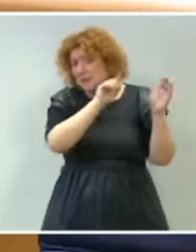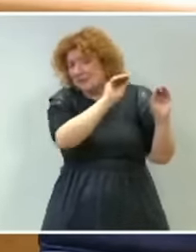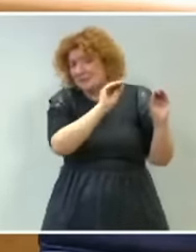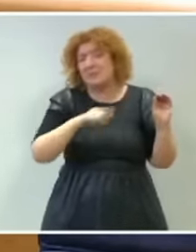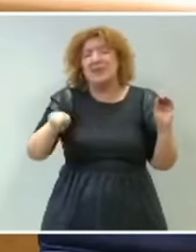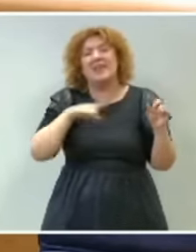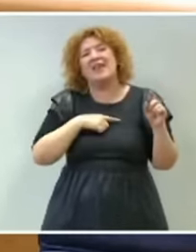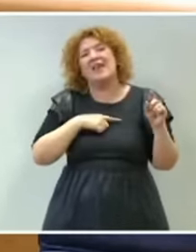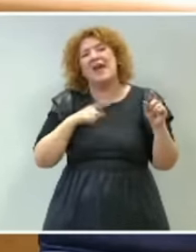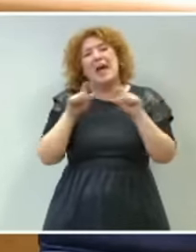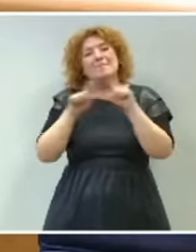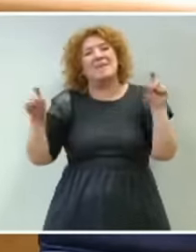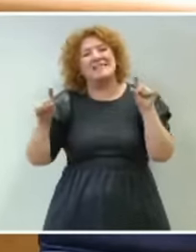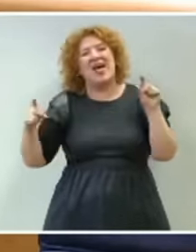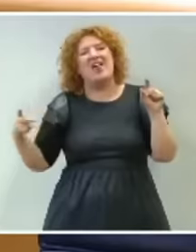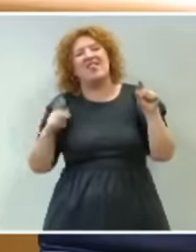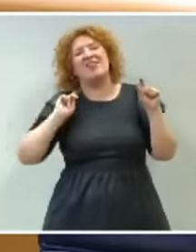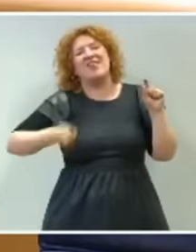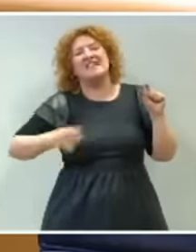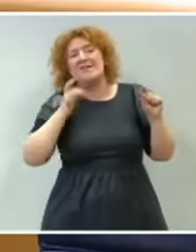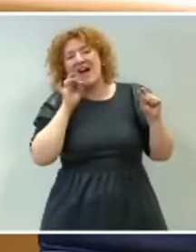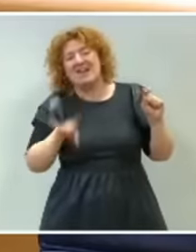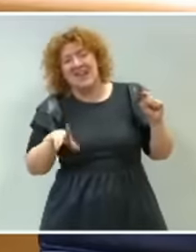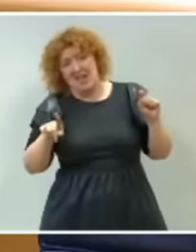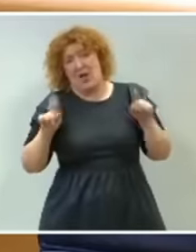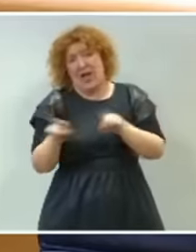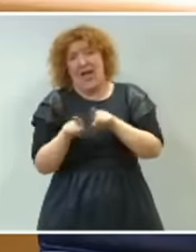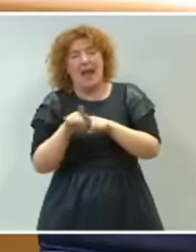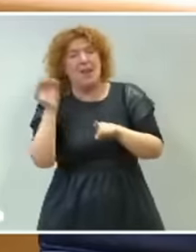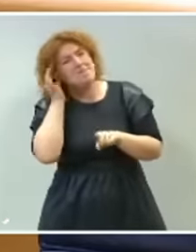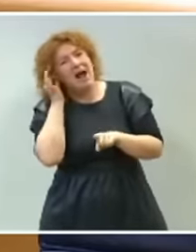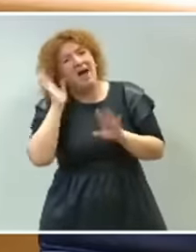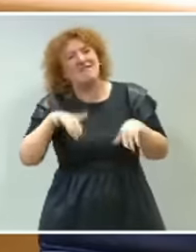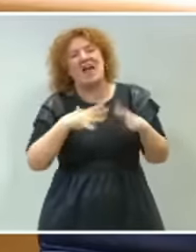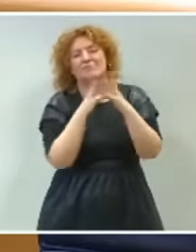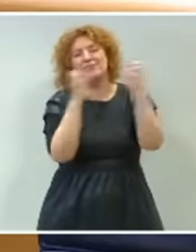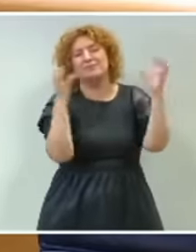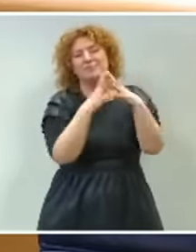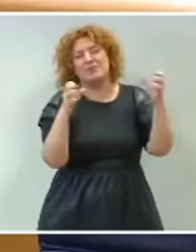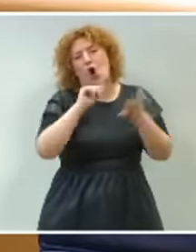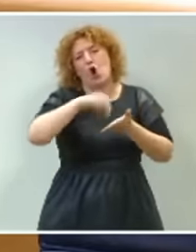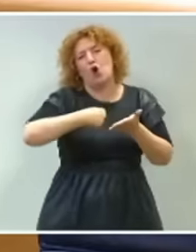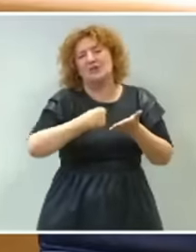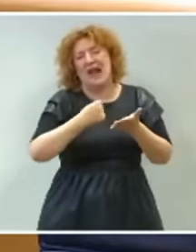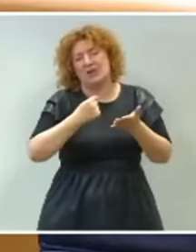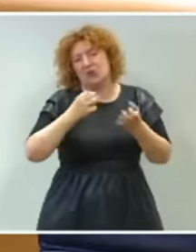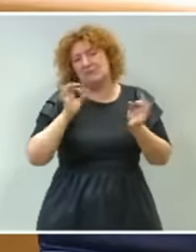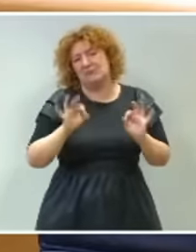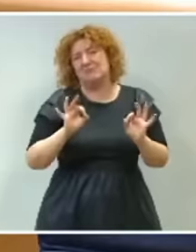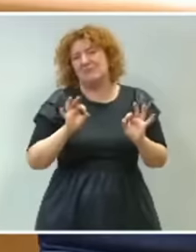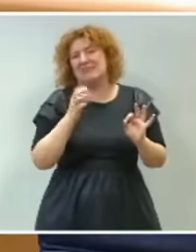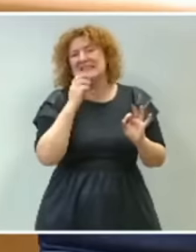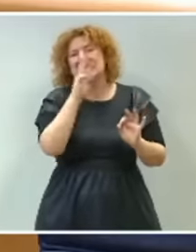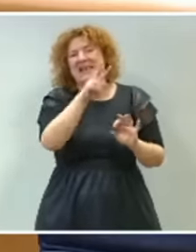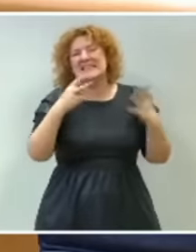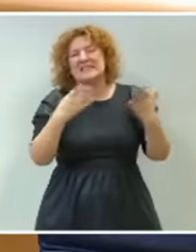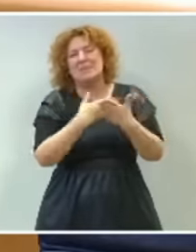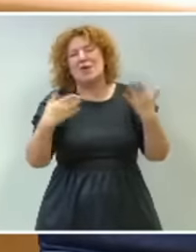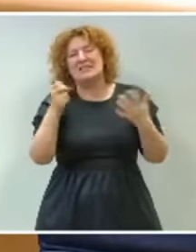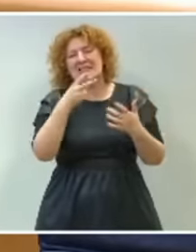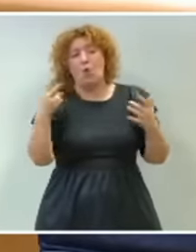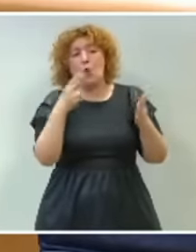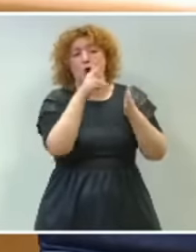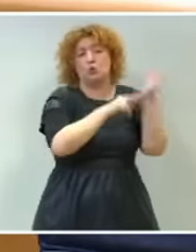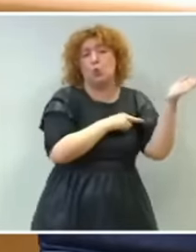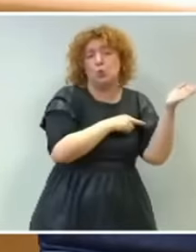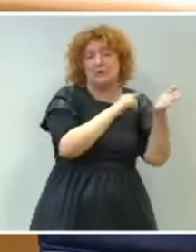hermana contrató por la Junta de Galicia un montante de 37 millones de euros? ¿Lo conocía? ¿Tenía